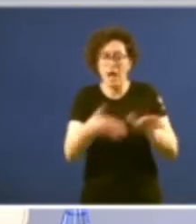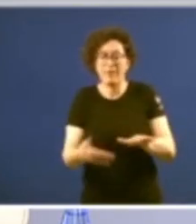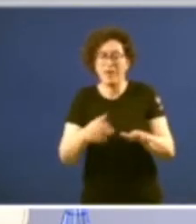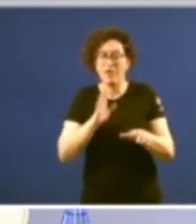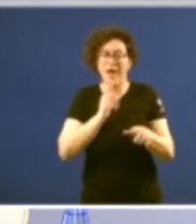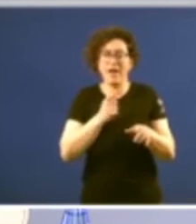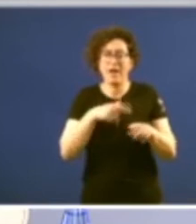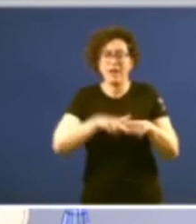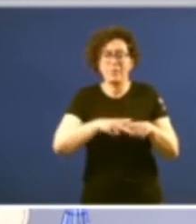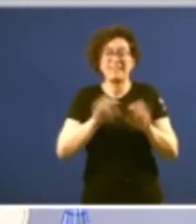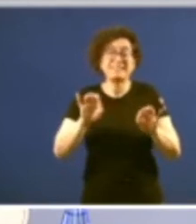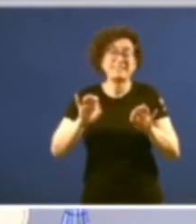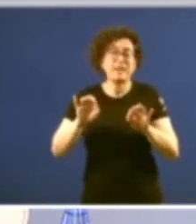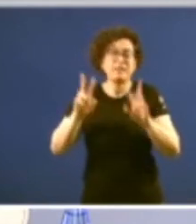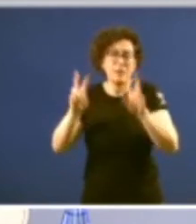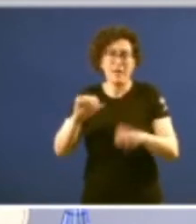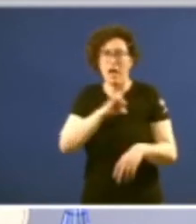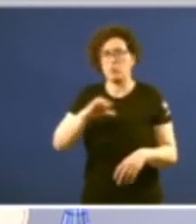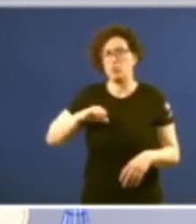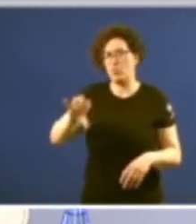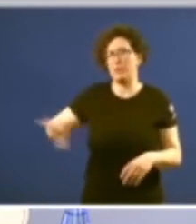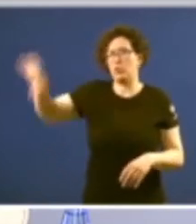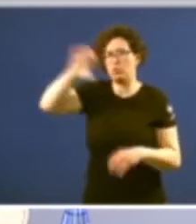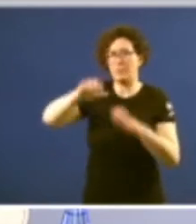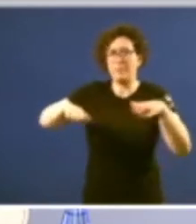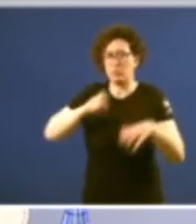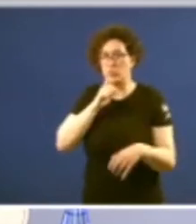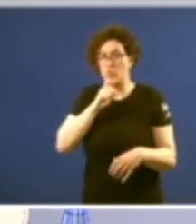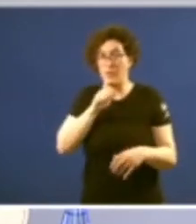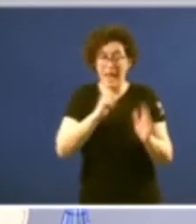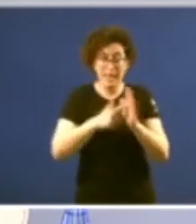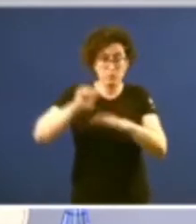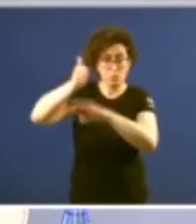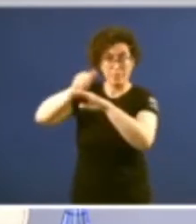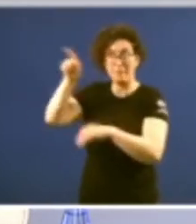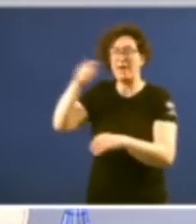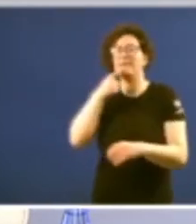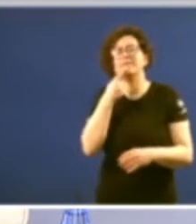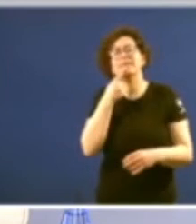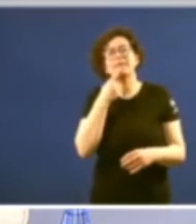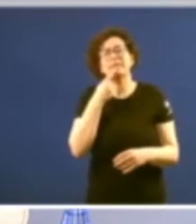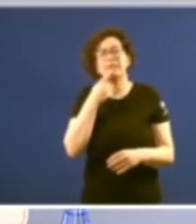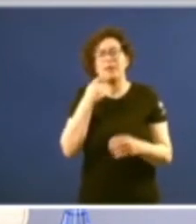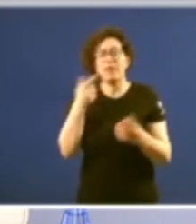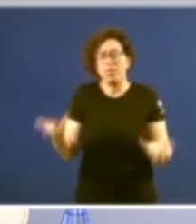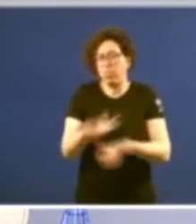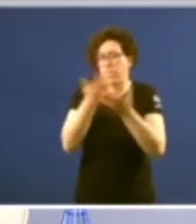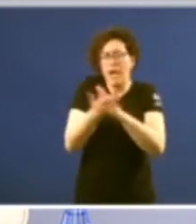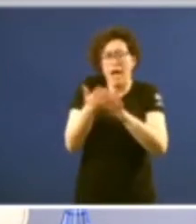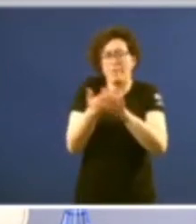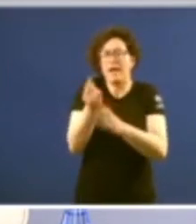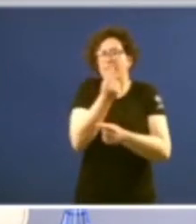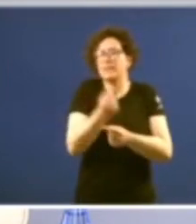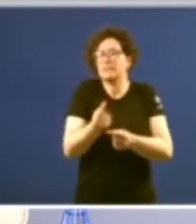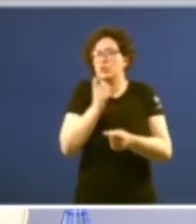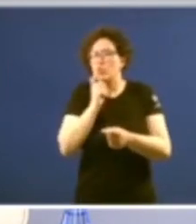respecto dos Parlamentos Autonómicos A nosa Lei Suprema limita-se a efectuar un superficial deseño da organización